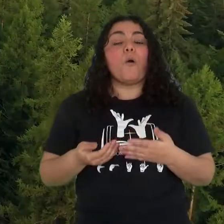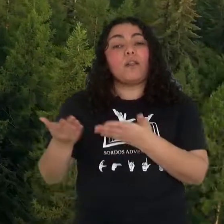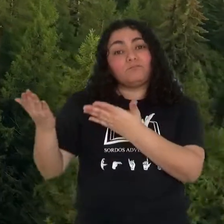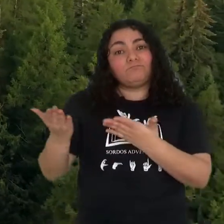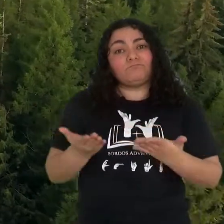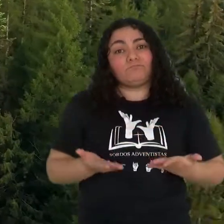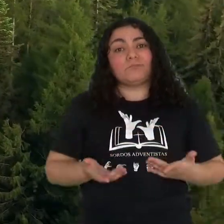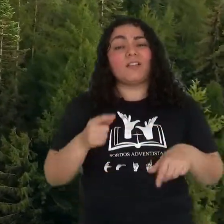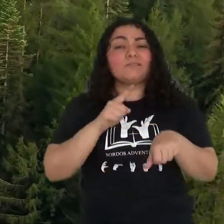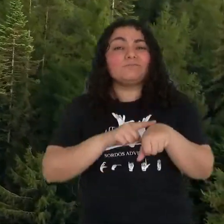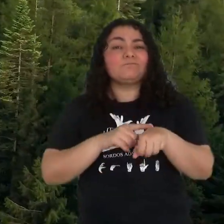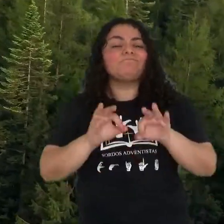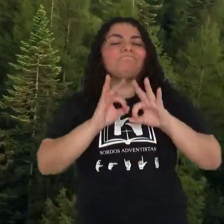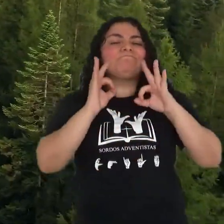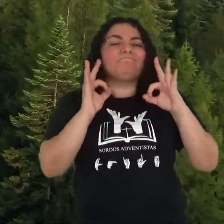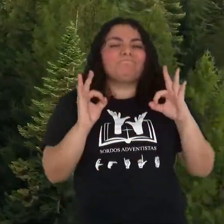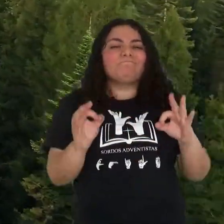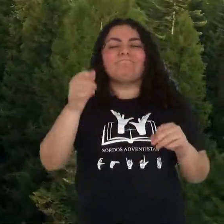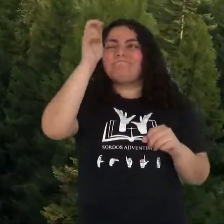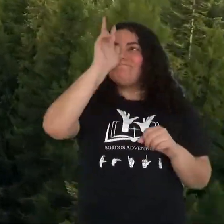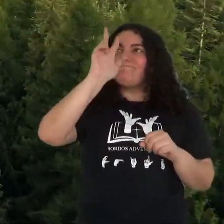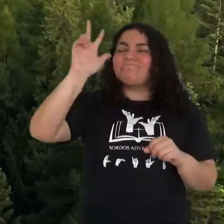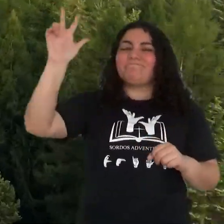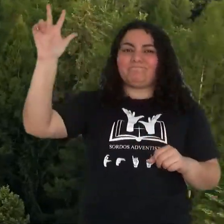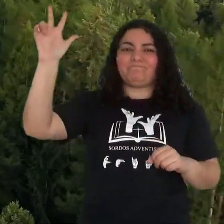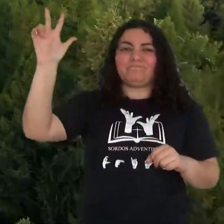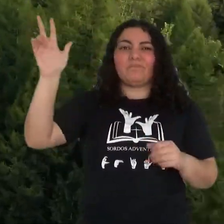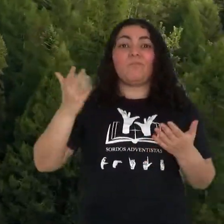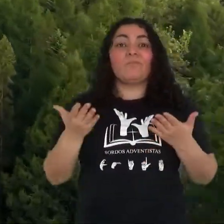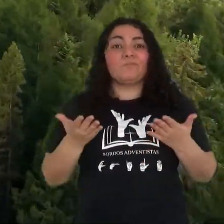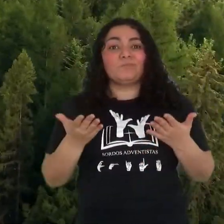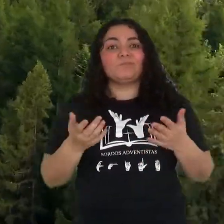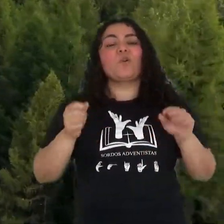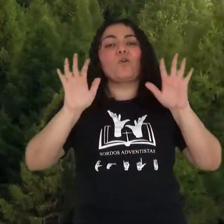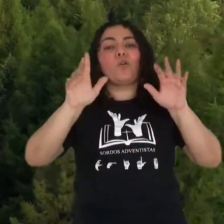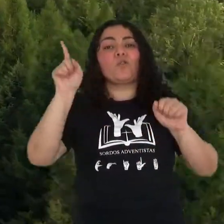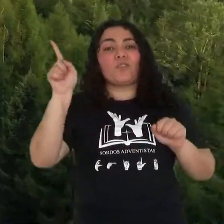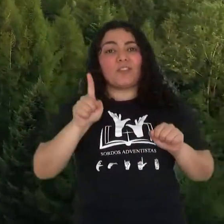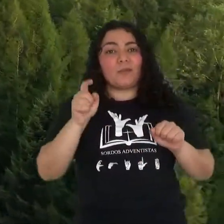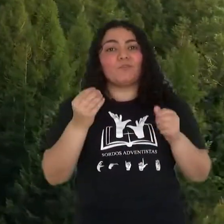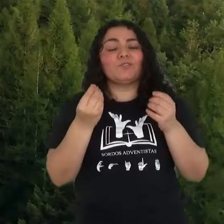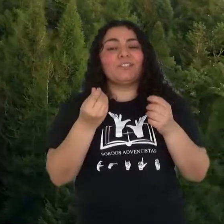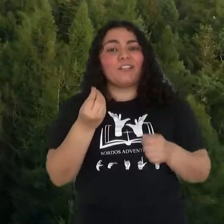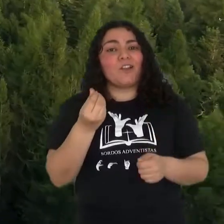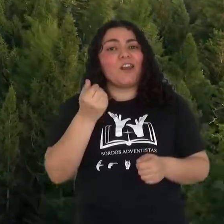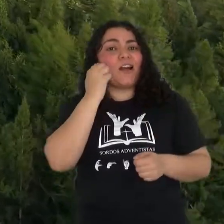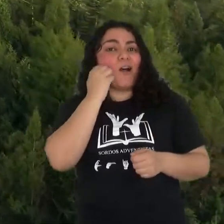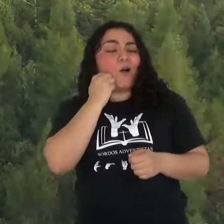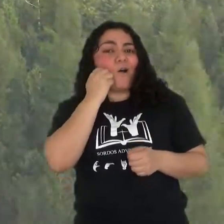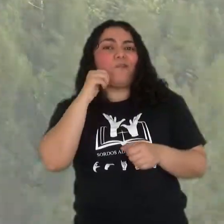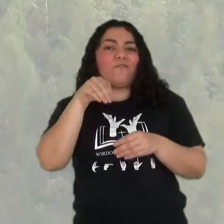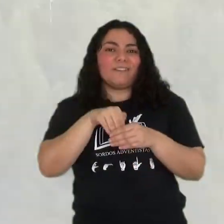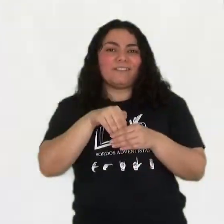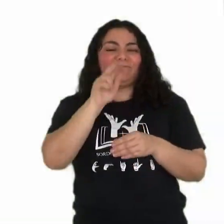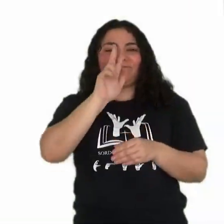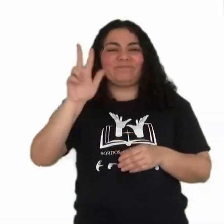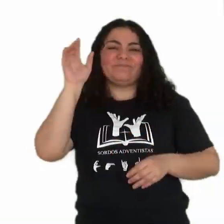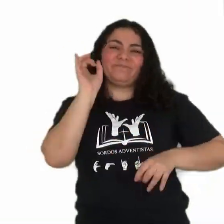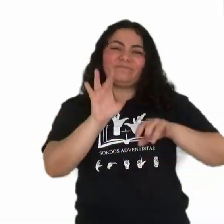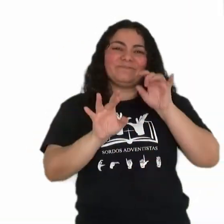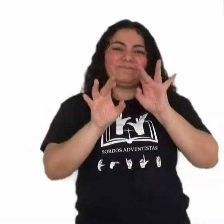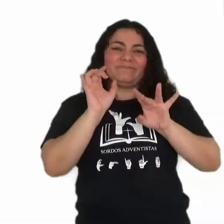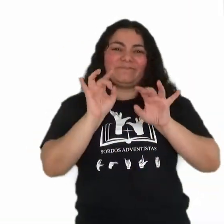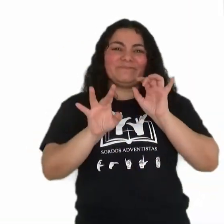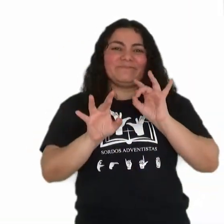les invito a este momento especial de adoración a través de los diezmos y ofrendas. Que